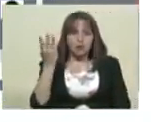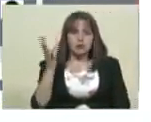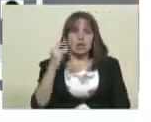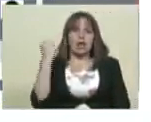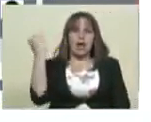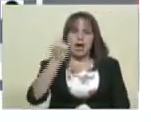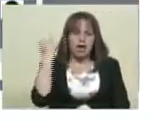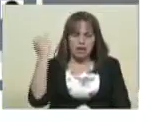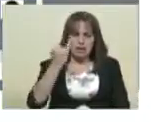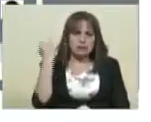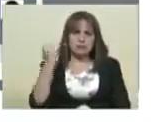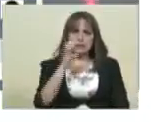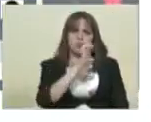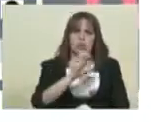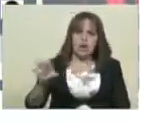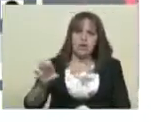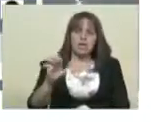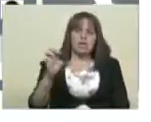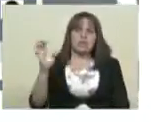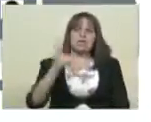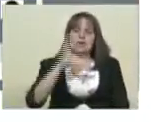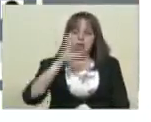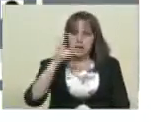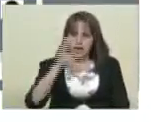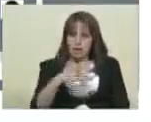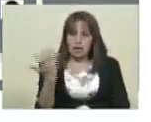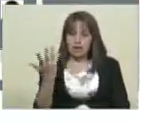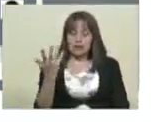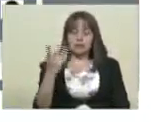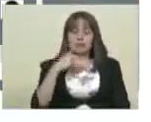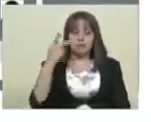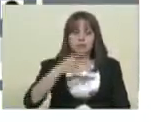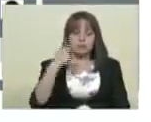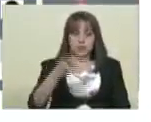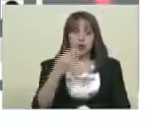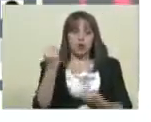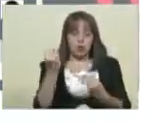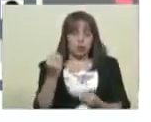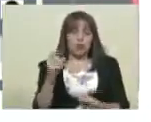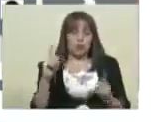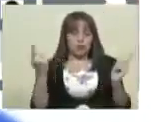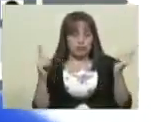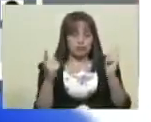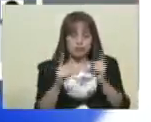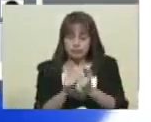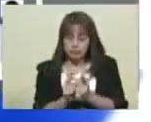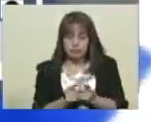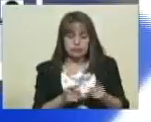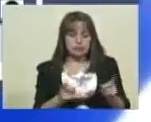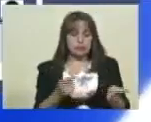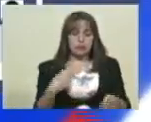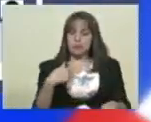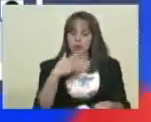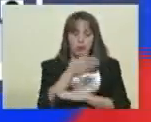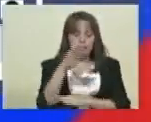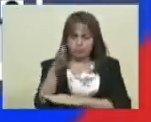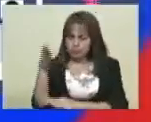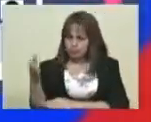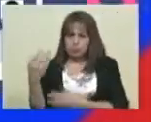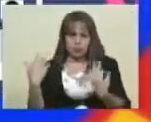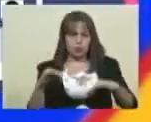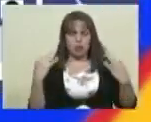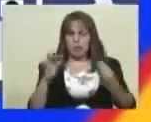Martínez, del Este de Caracas, de estas parroquias de violencia en Caracas, que son pocas, son puntuales, pueden ir a votar en